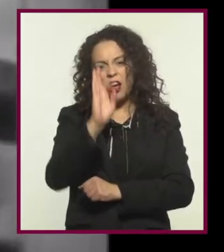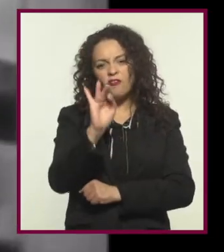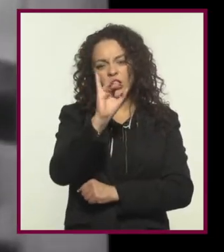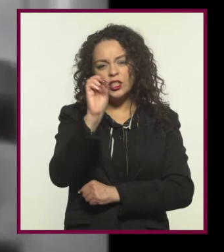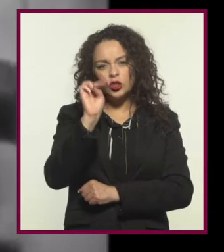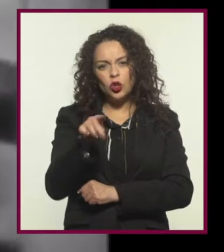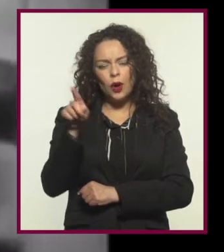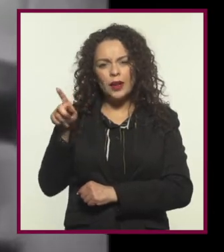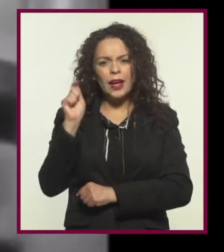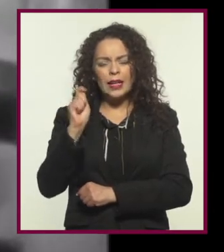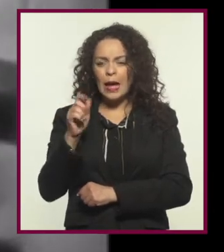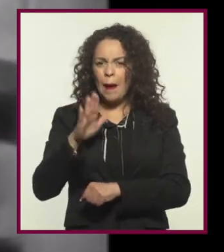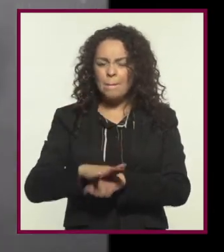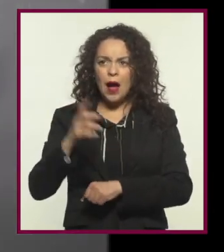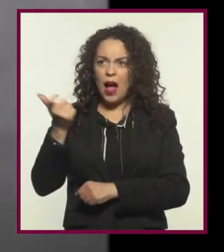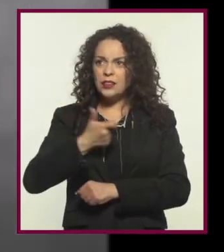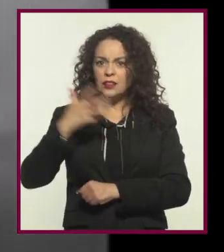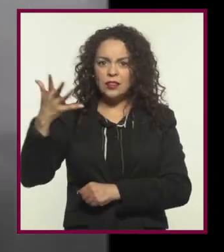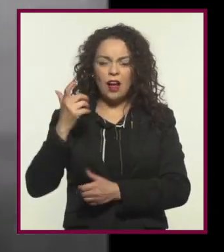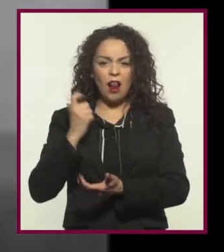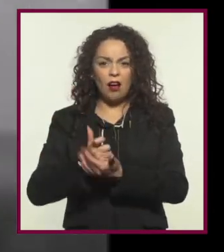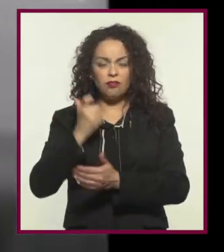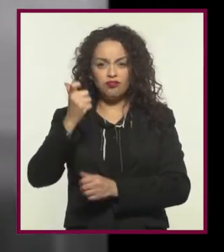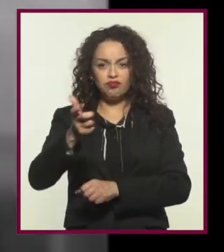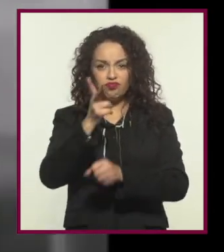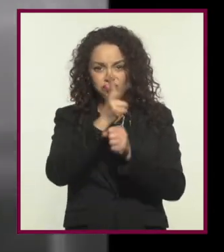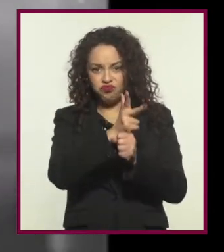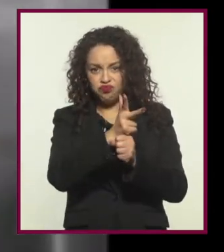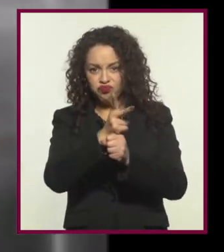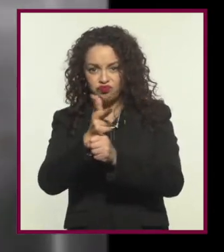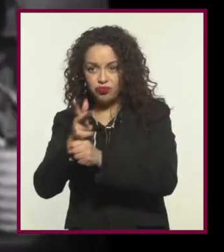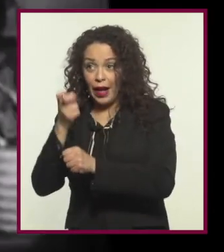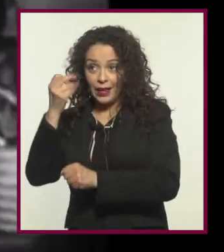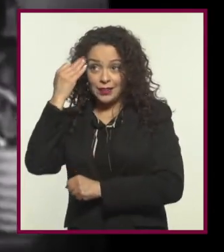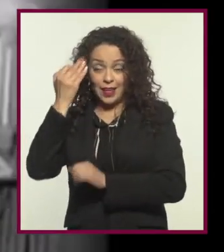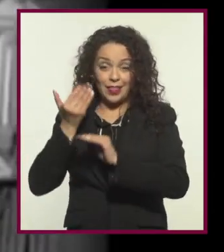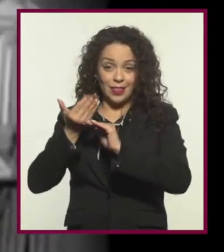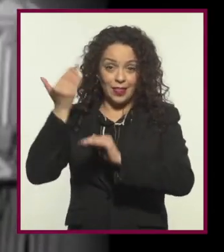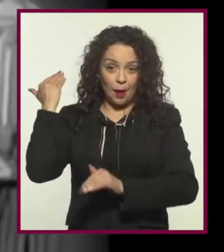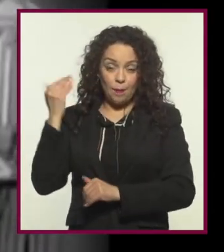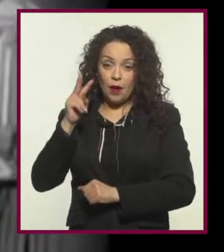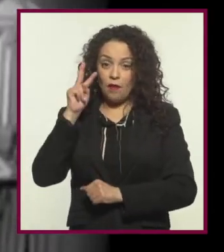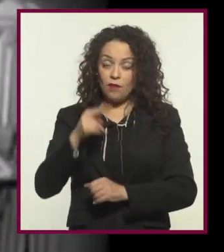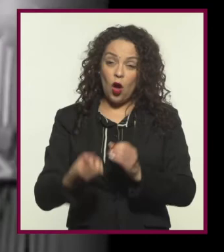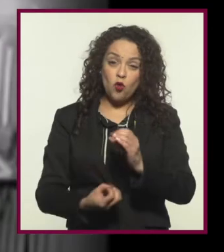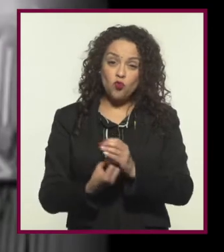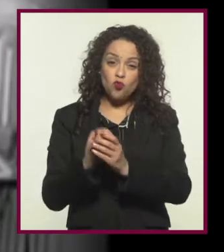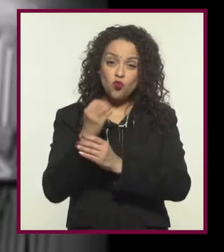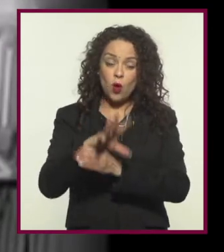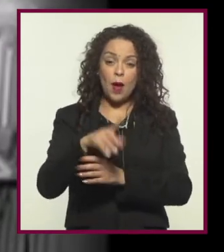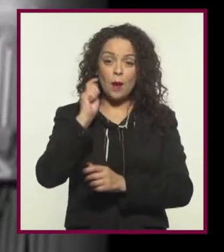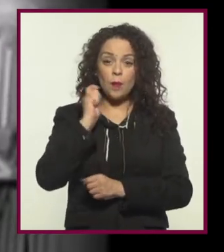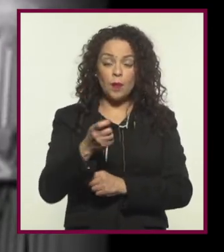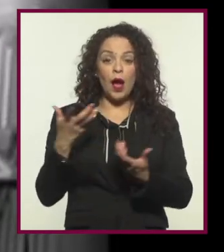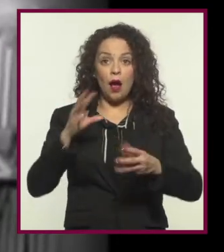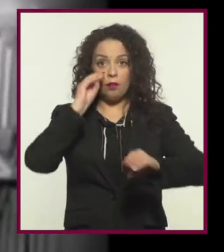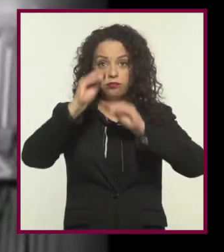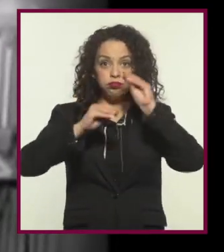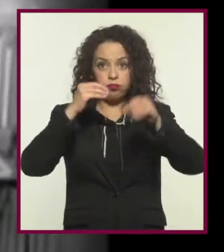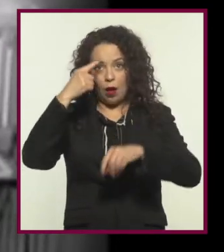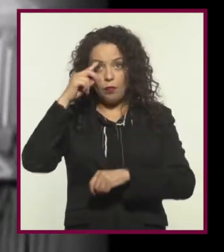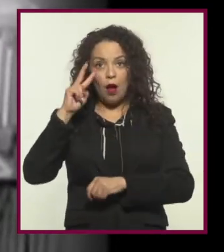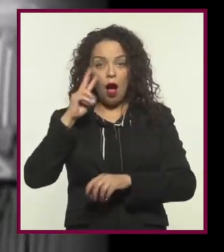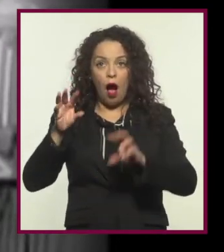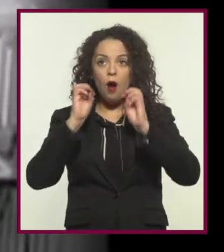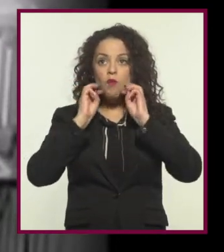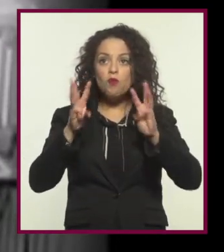película de ciencia ficción. Fue la película más cara que se había filmado hasta ese momento y logró una gran innovación en términos de